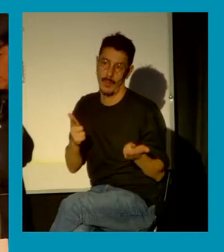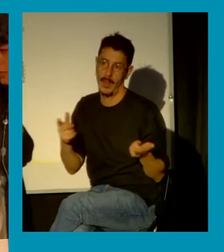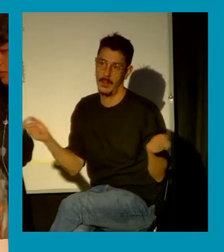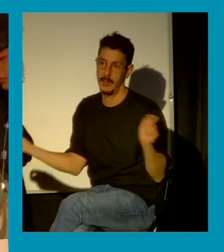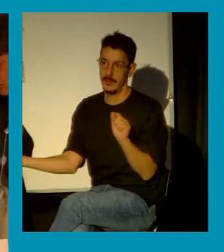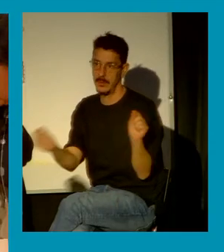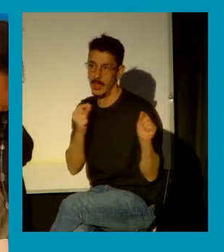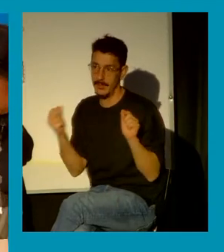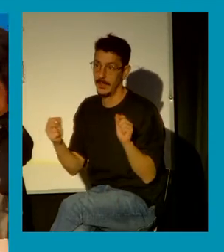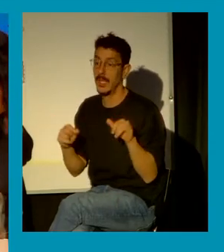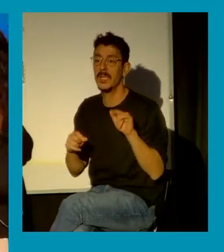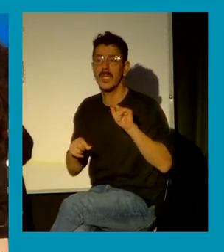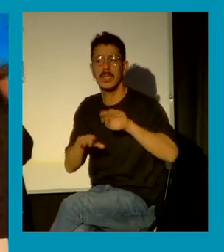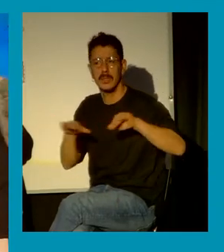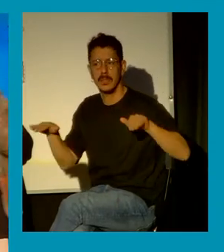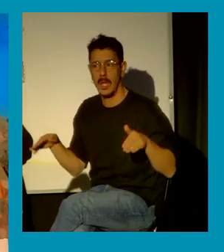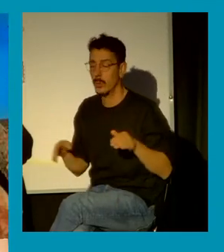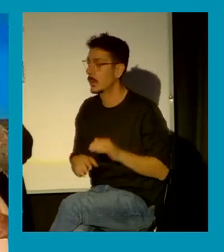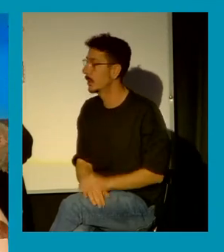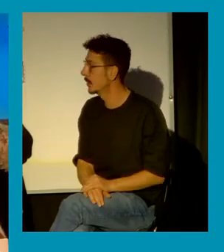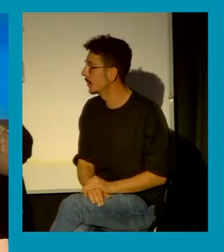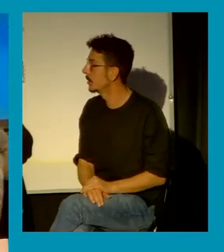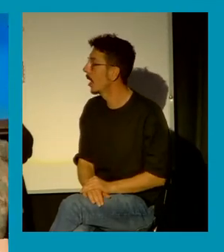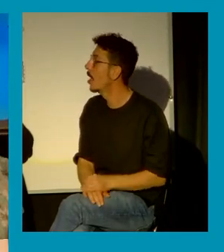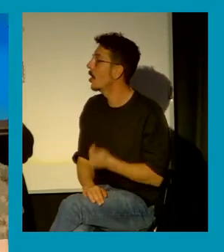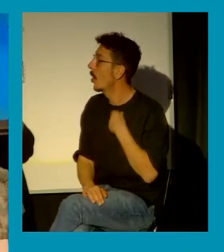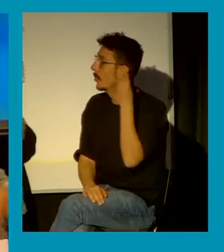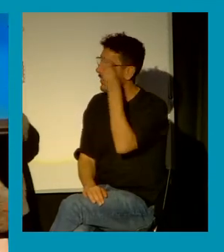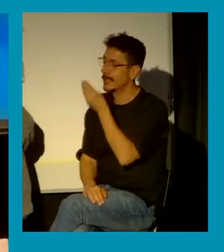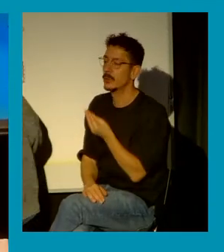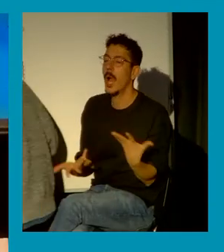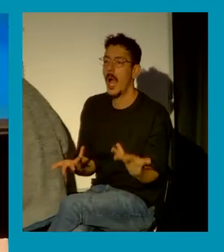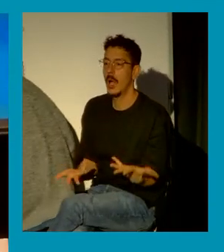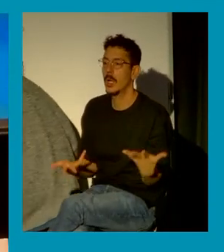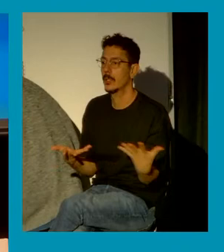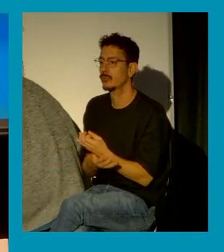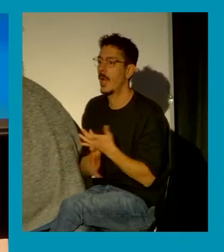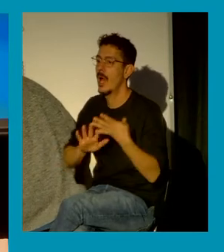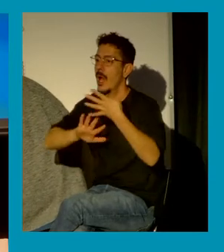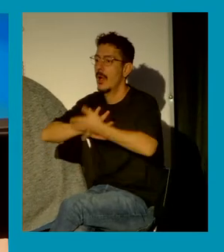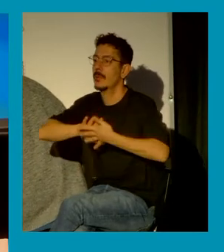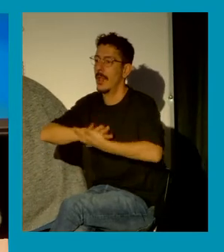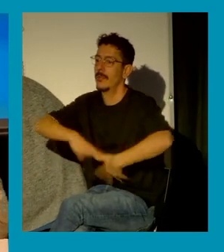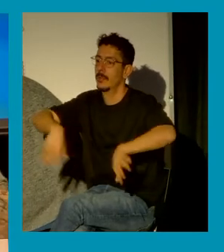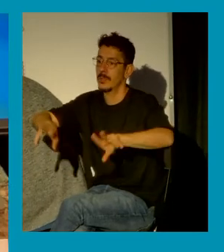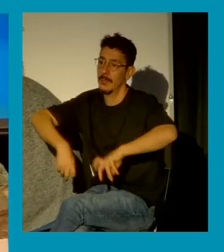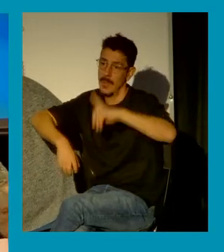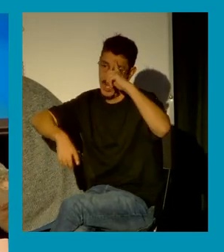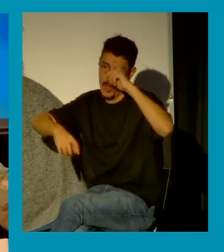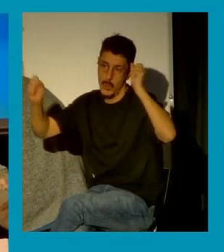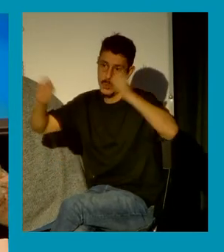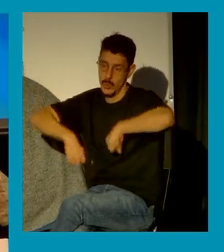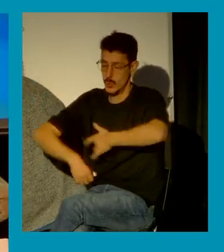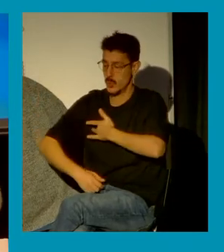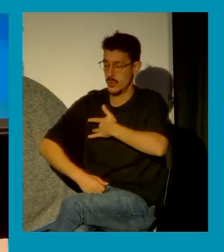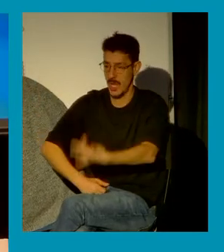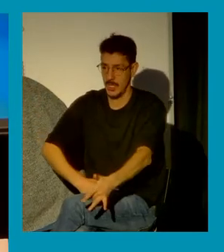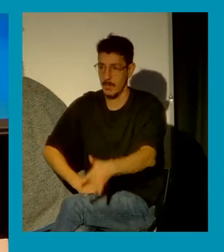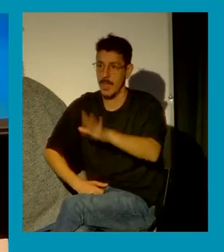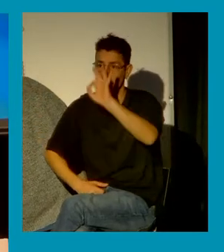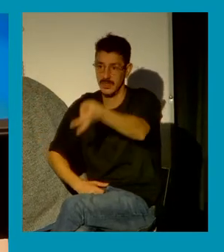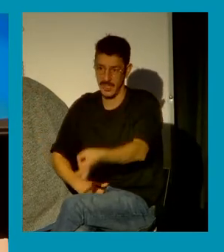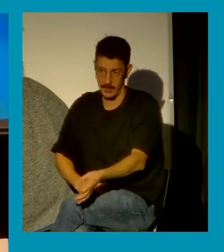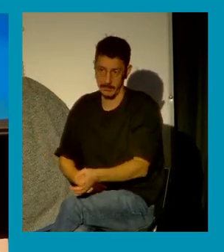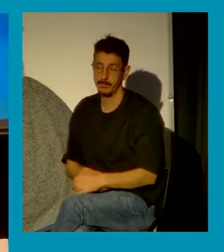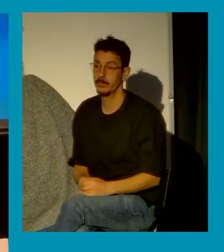a las taulas creo que se ha planteado tot el tema del consentiment afirmatiu que planteja que es un cambio a la nueva ley